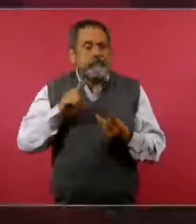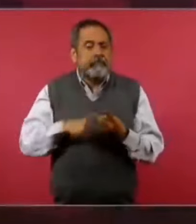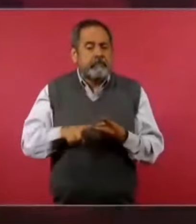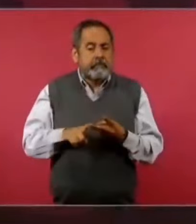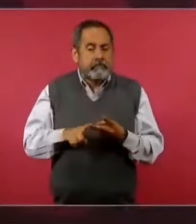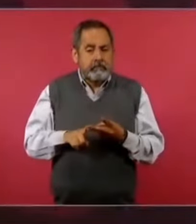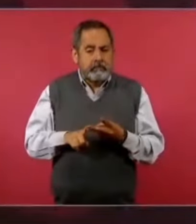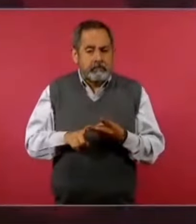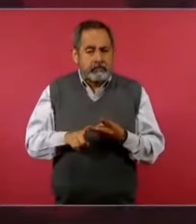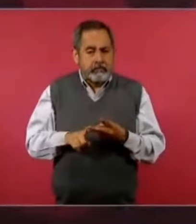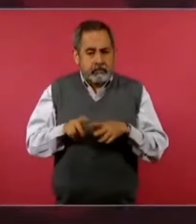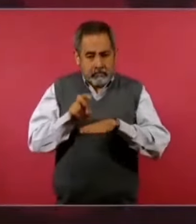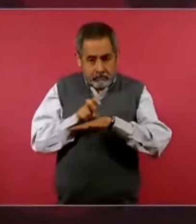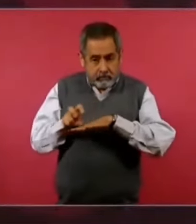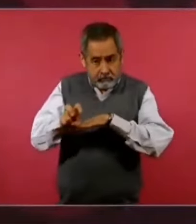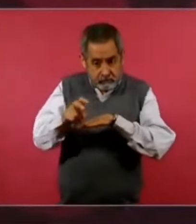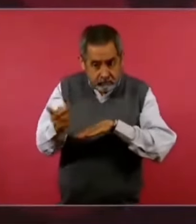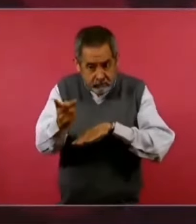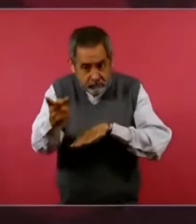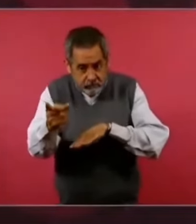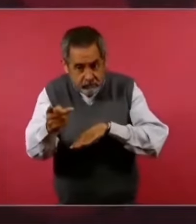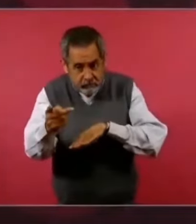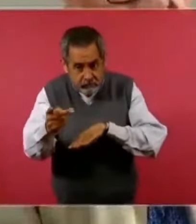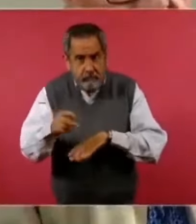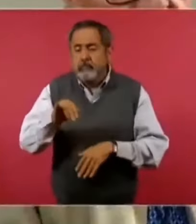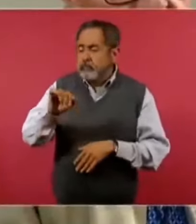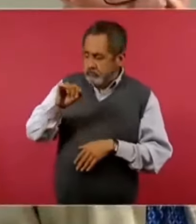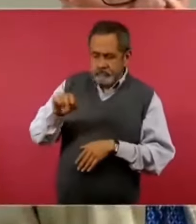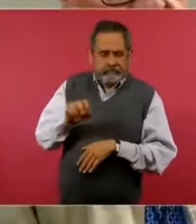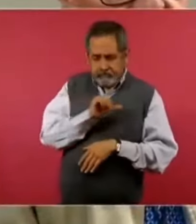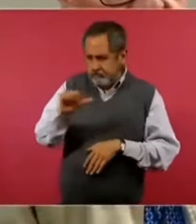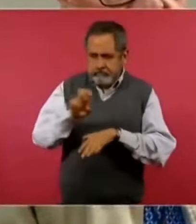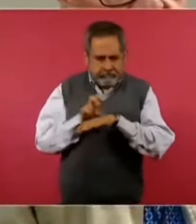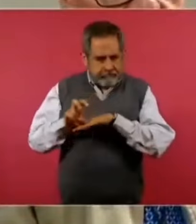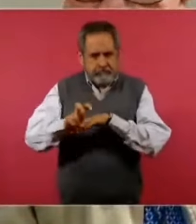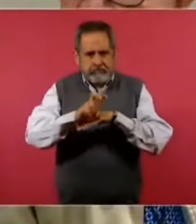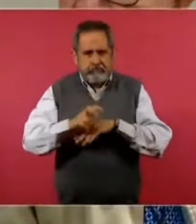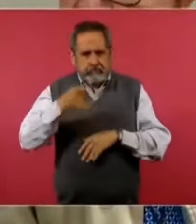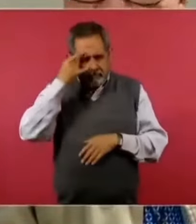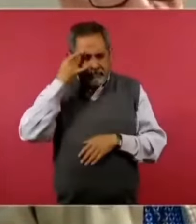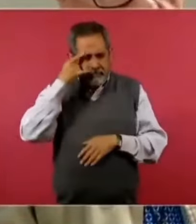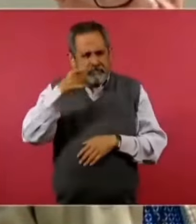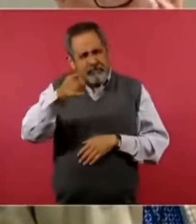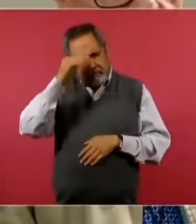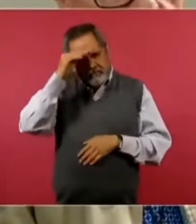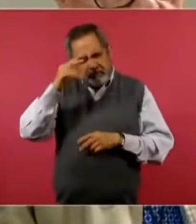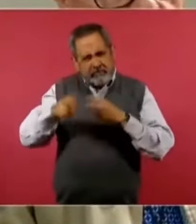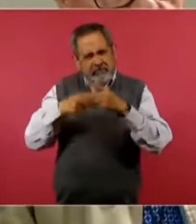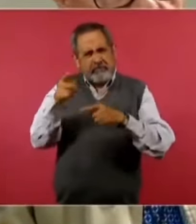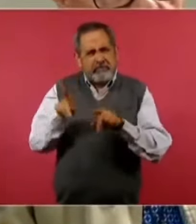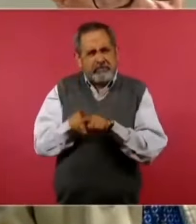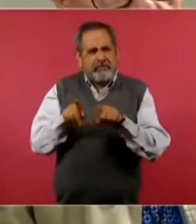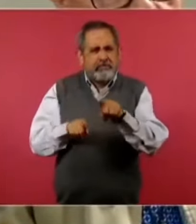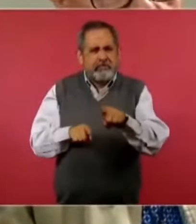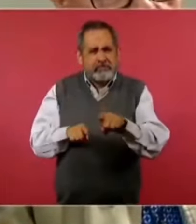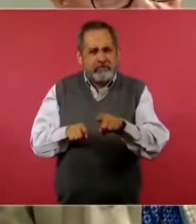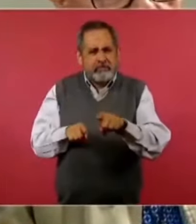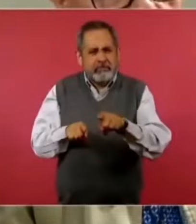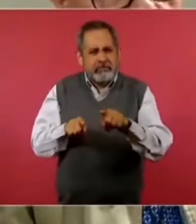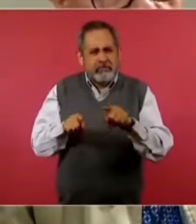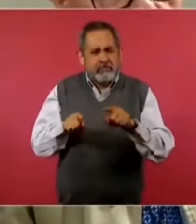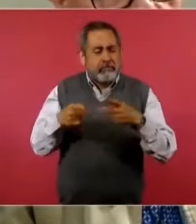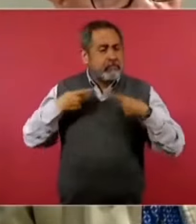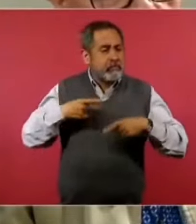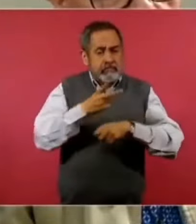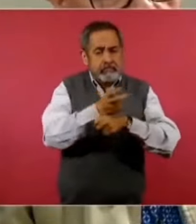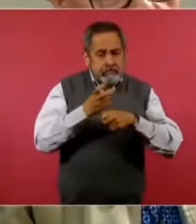vamos a… Se suben al tren. Sí, puro tren. ¿Contemplaría también la invitación a medios de comunicación